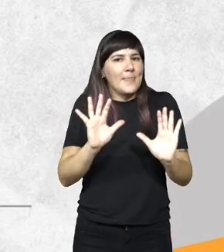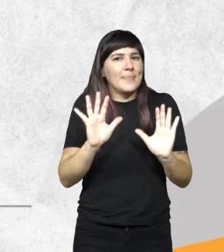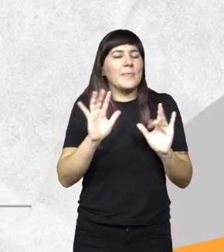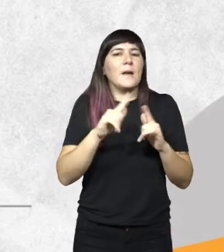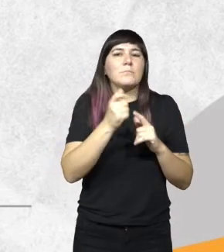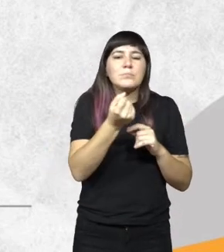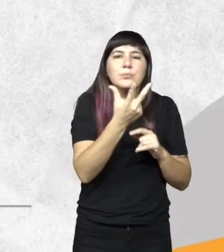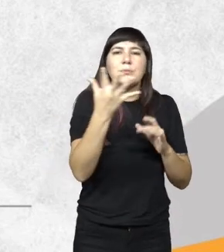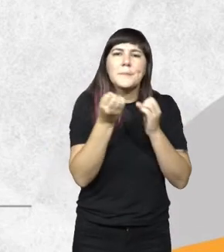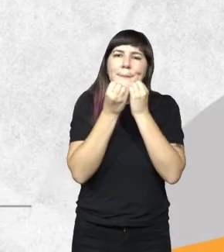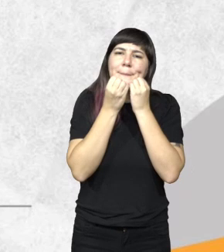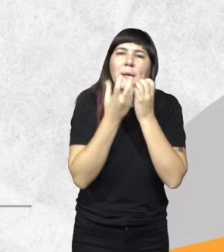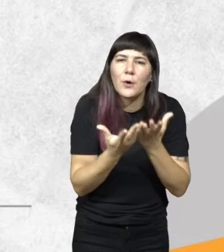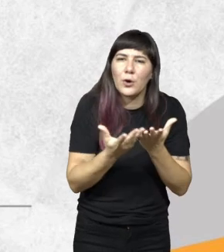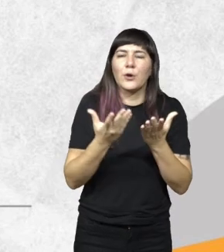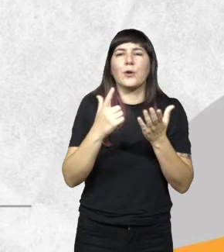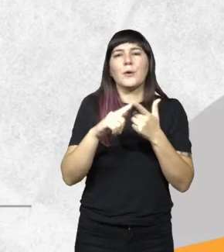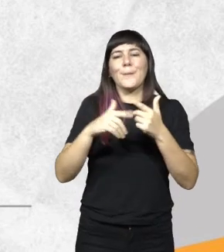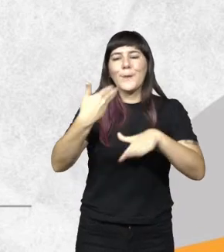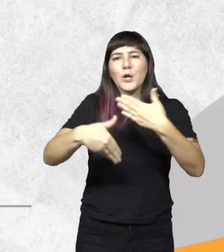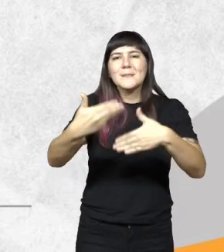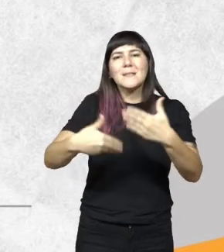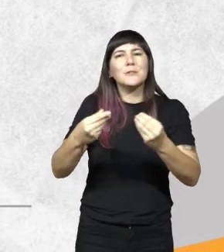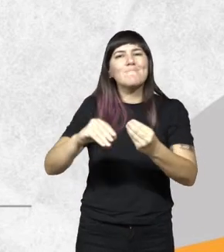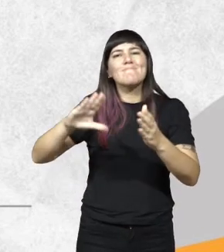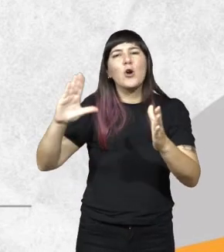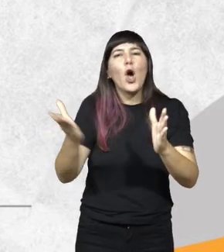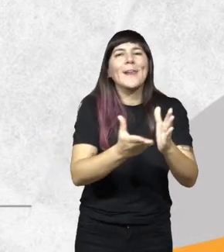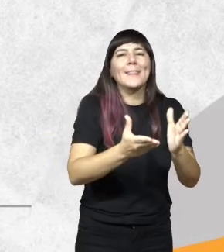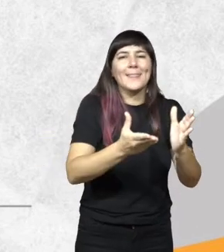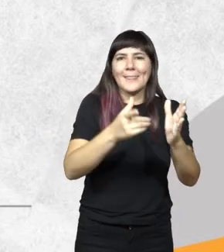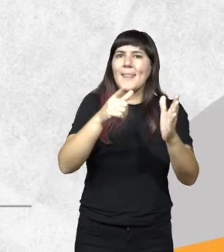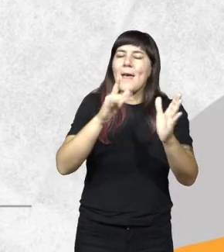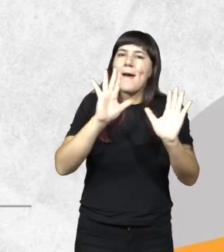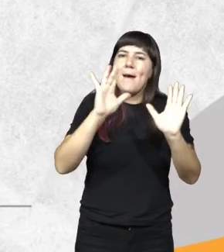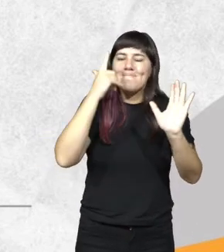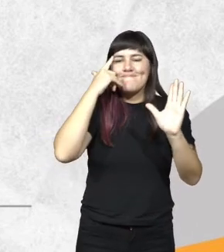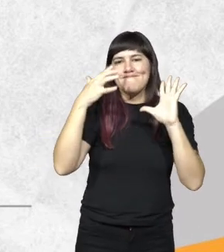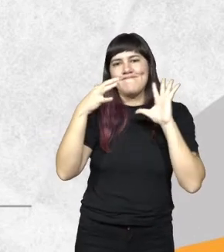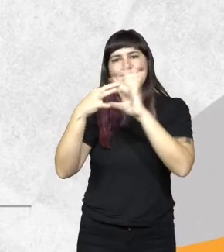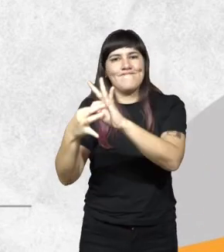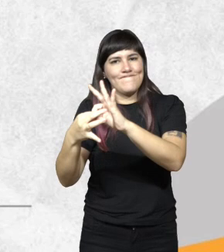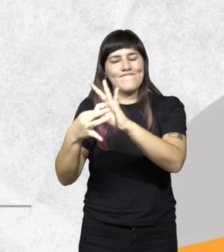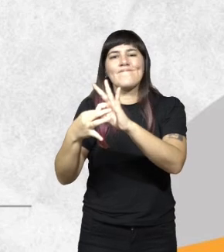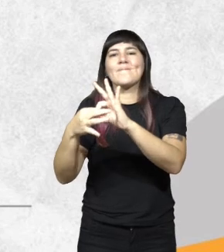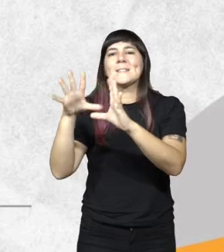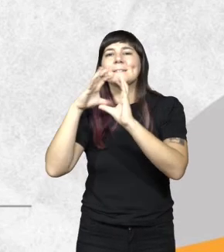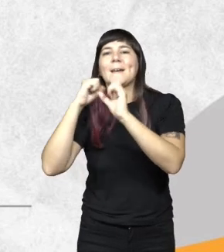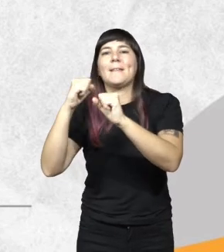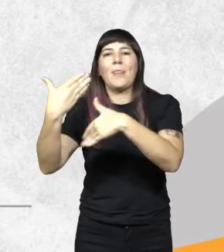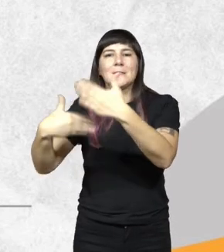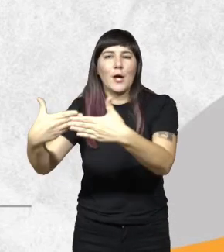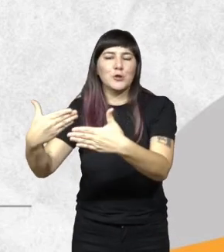cuantificar mejor cada vez, mejorar los procesos de corte, mejorar... Y todo esto lo hicimos en combinación con la Secretaría de Desarrollo